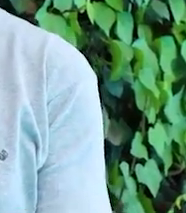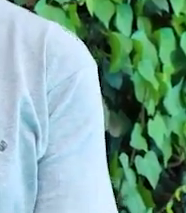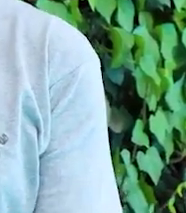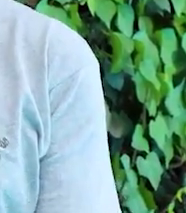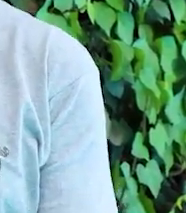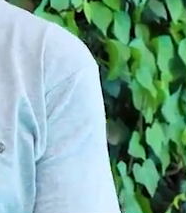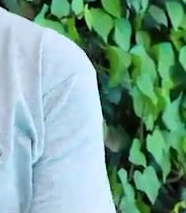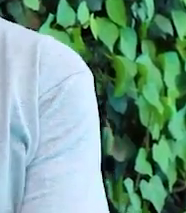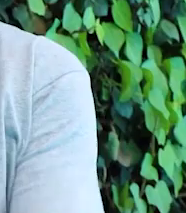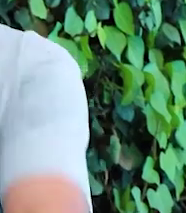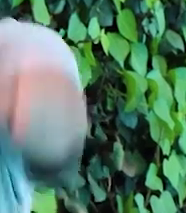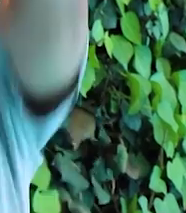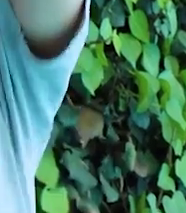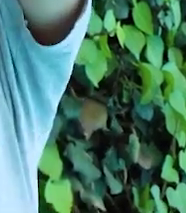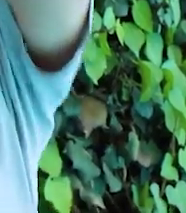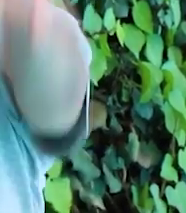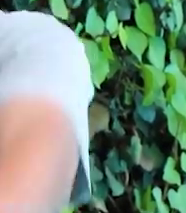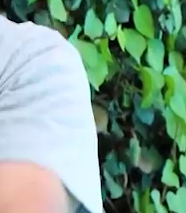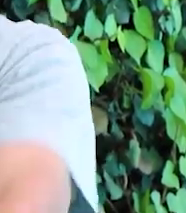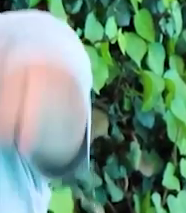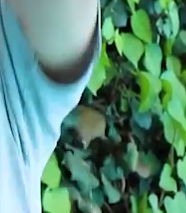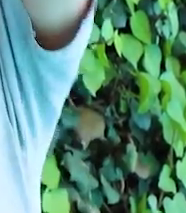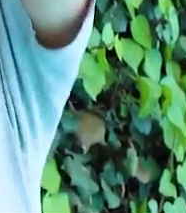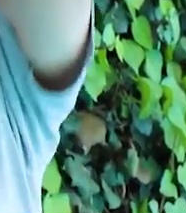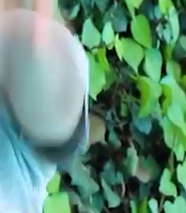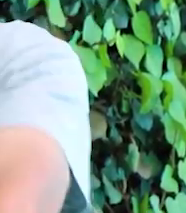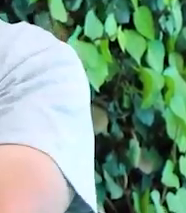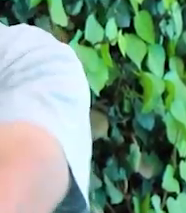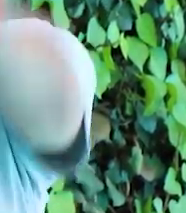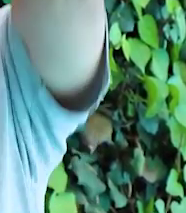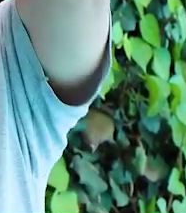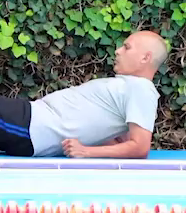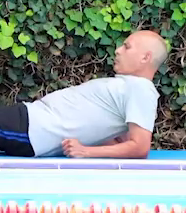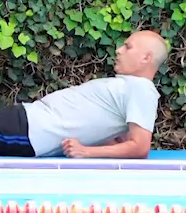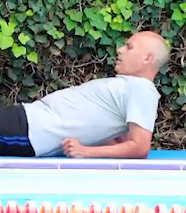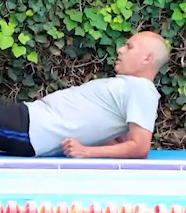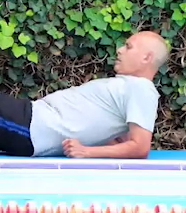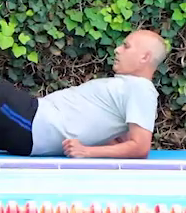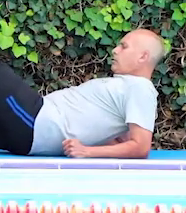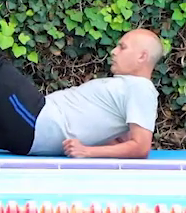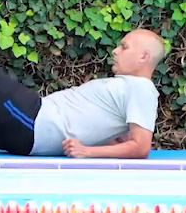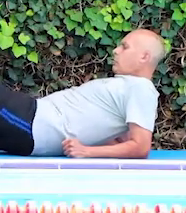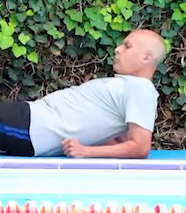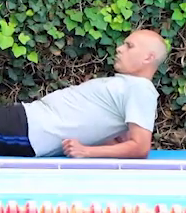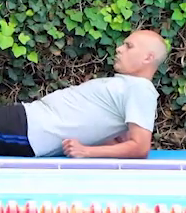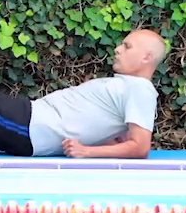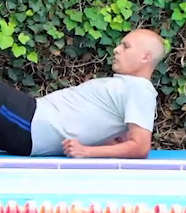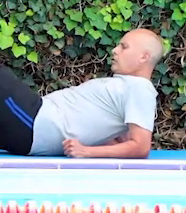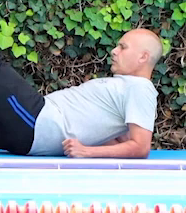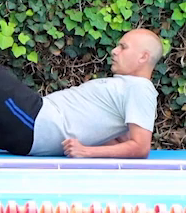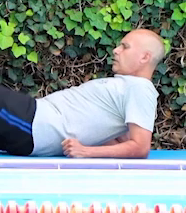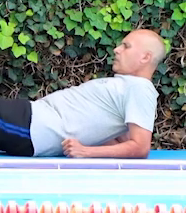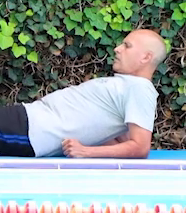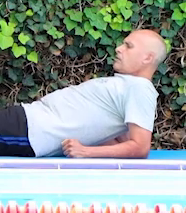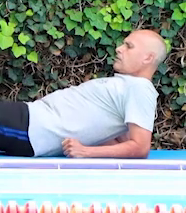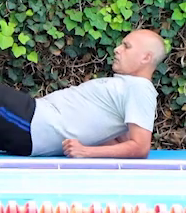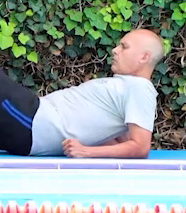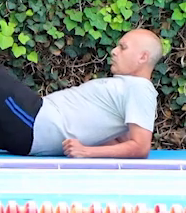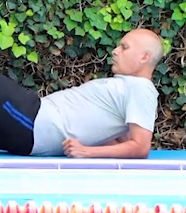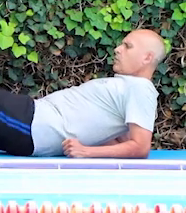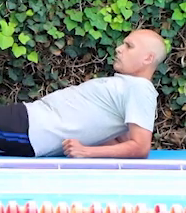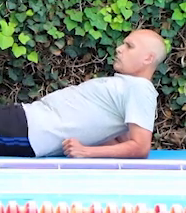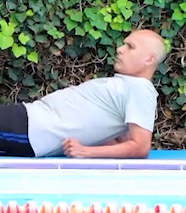y después diez veces la otra pierna. Una, dos, tres,